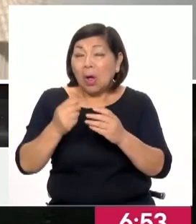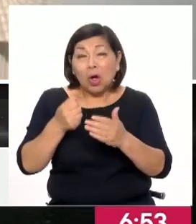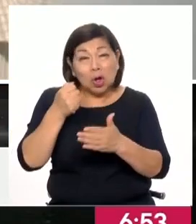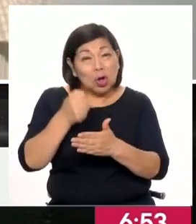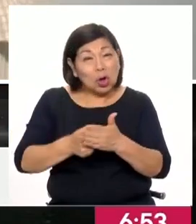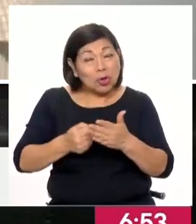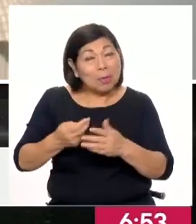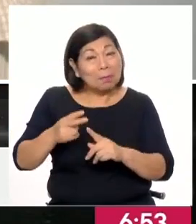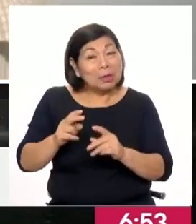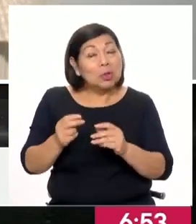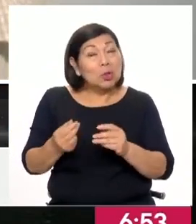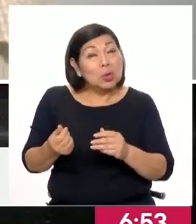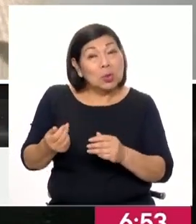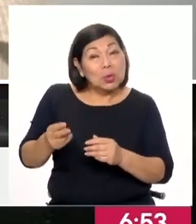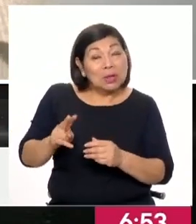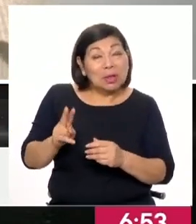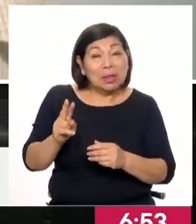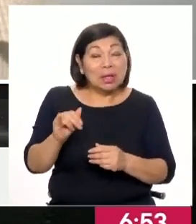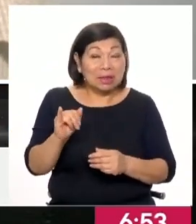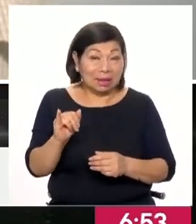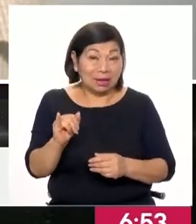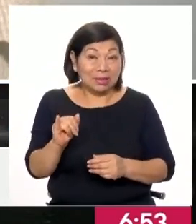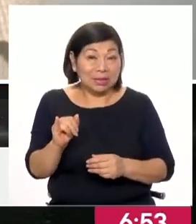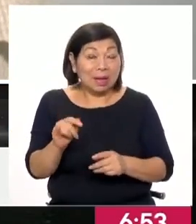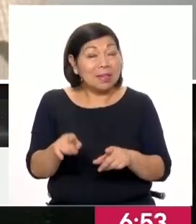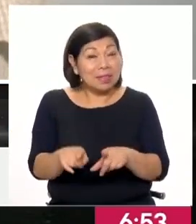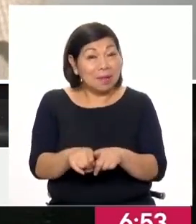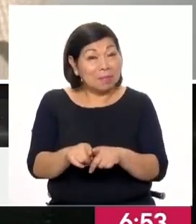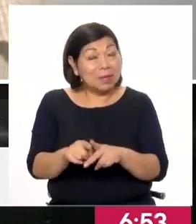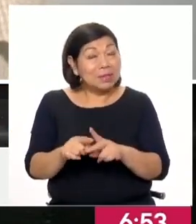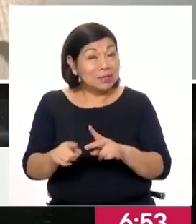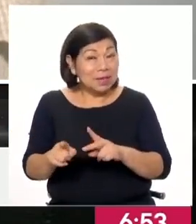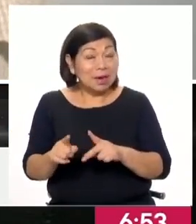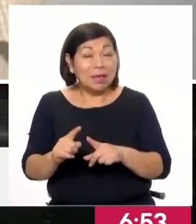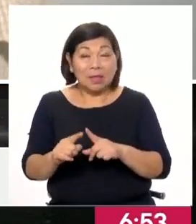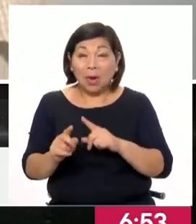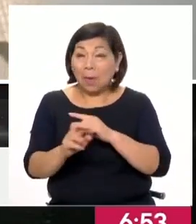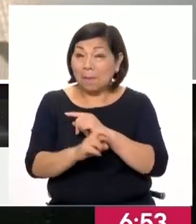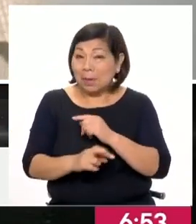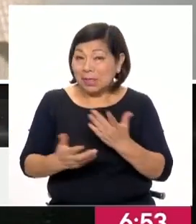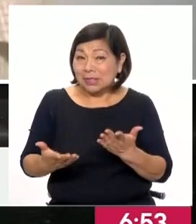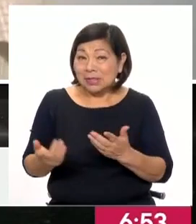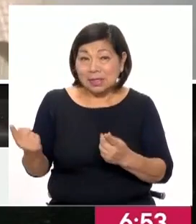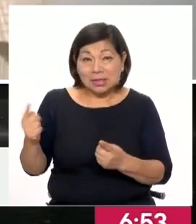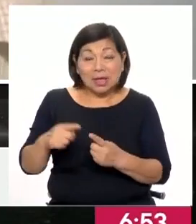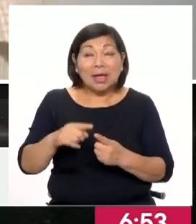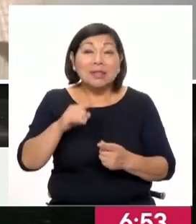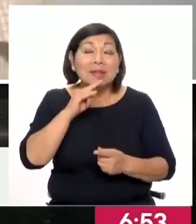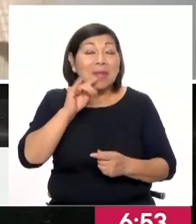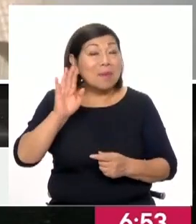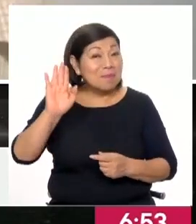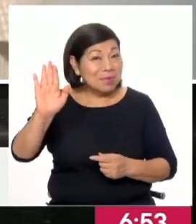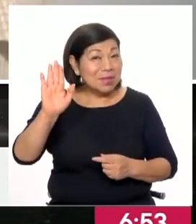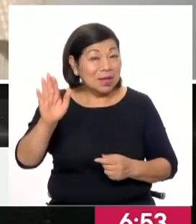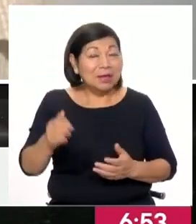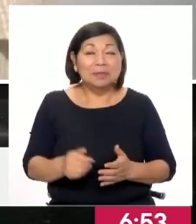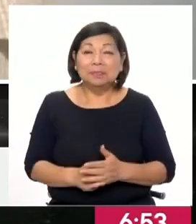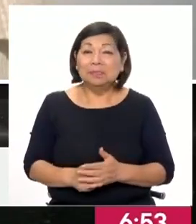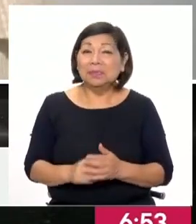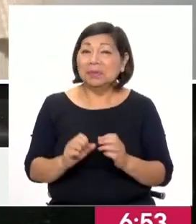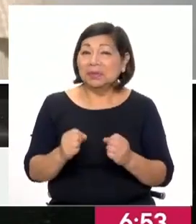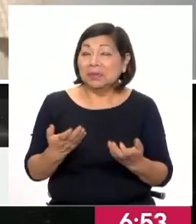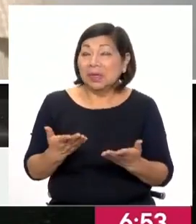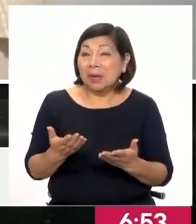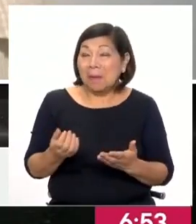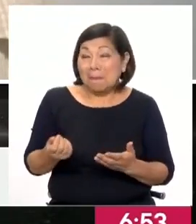contra la inflación, se suben las tasas de interés. Por eso los capitales también salen de los países y normalmente se dirigen a Estados Unidos, ¿no? Entiendo yo que si